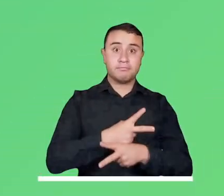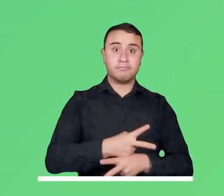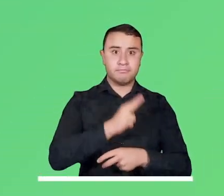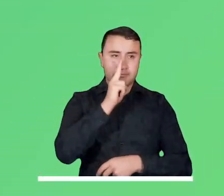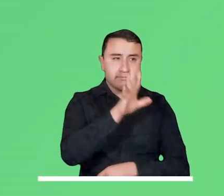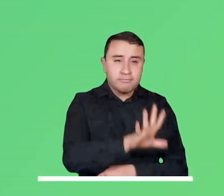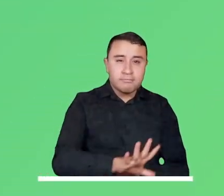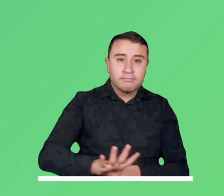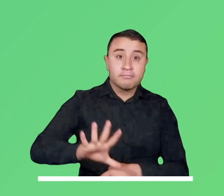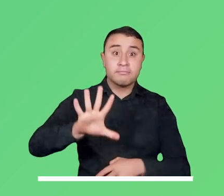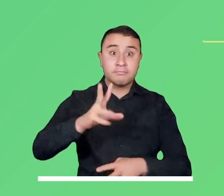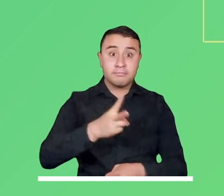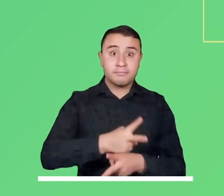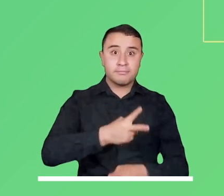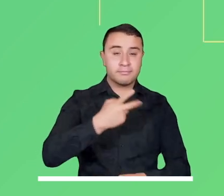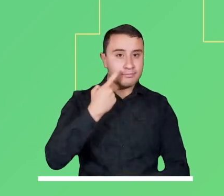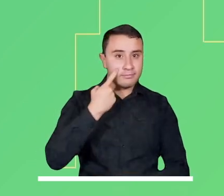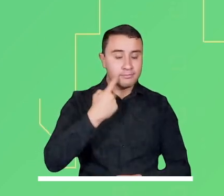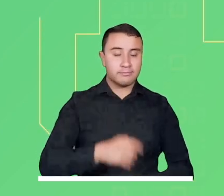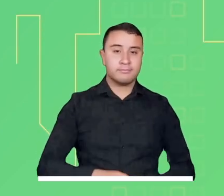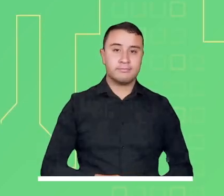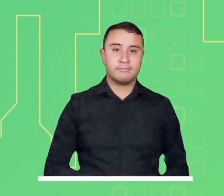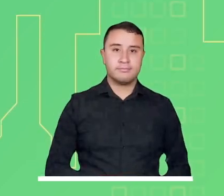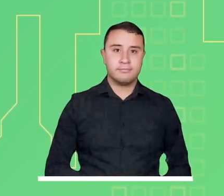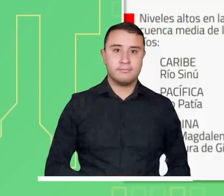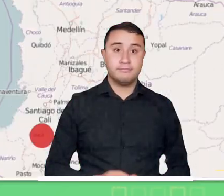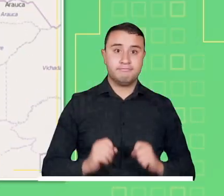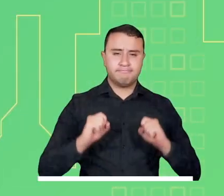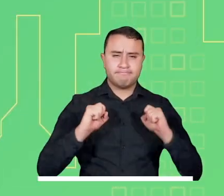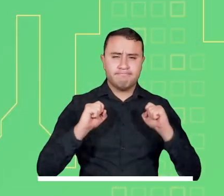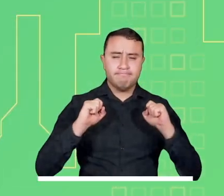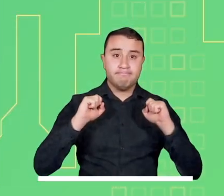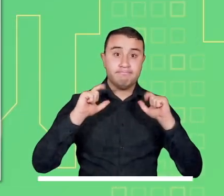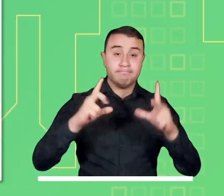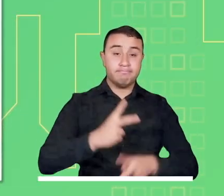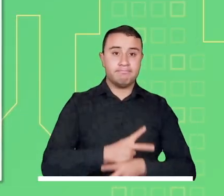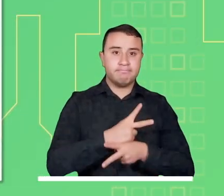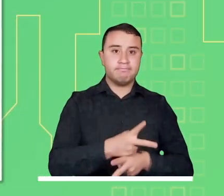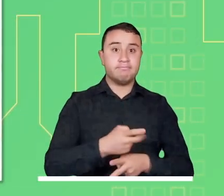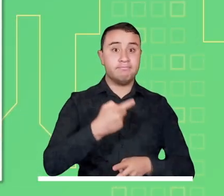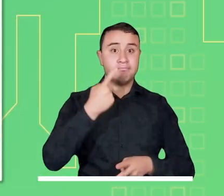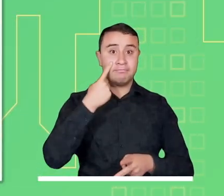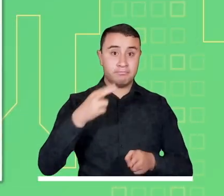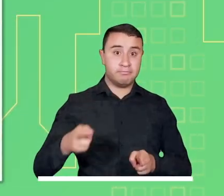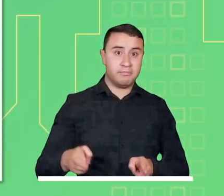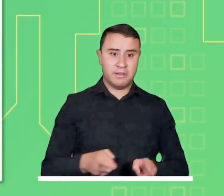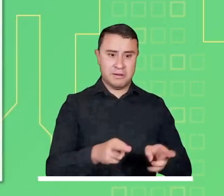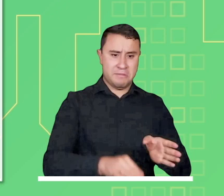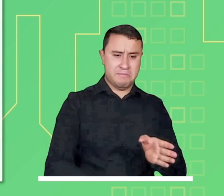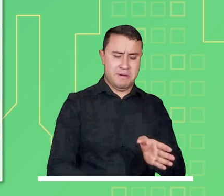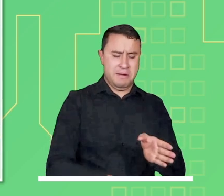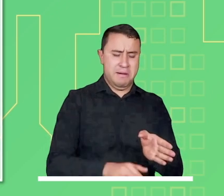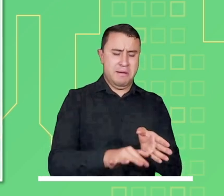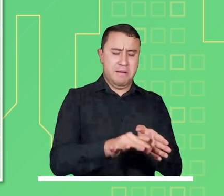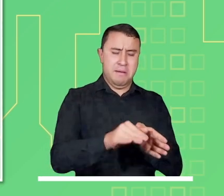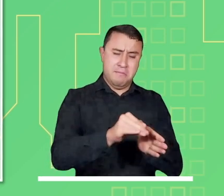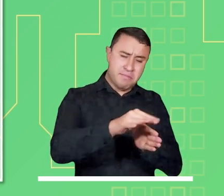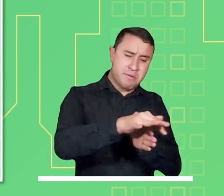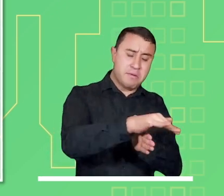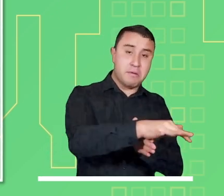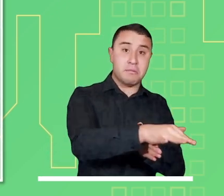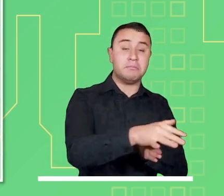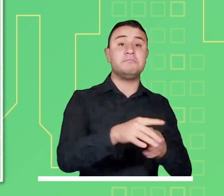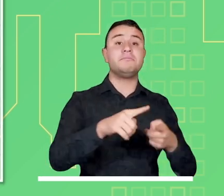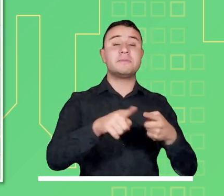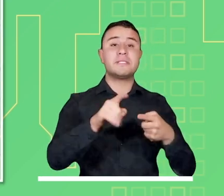Ahora, mucha atención a las principales alertas para hoy a nivel nacional. Precaución máxima por niveles altos en